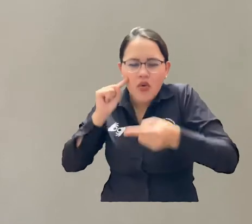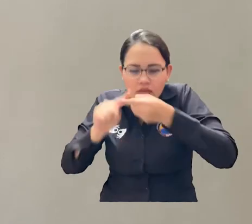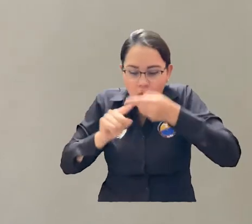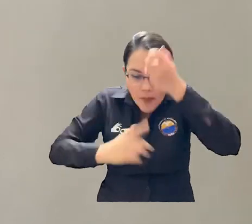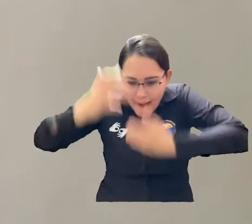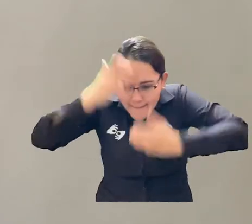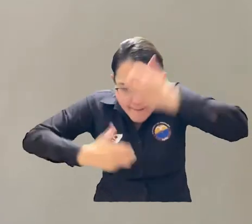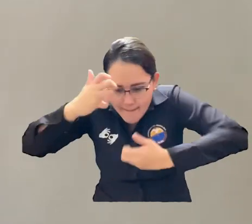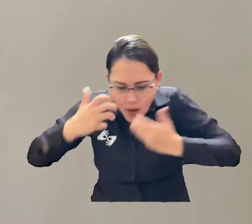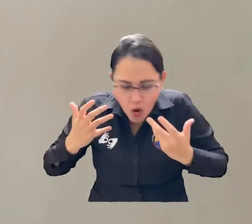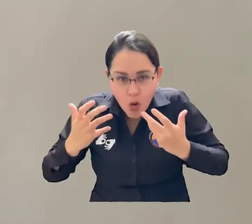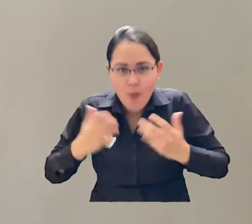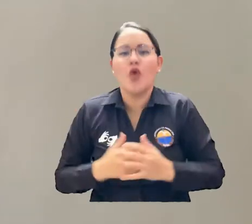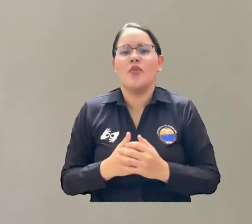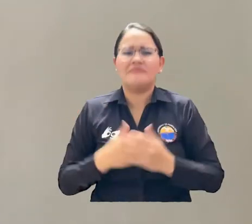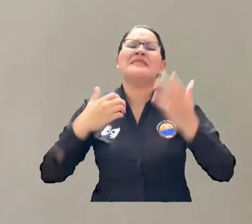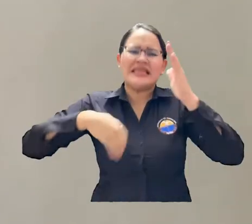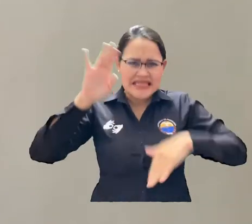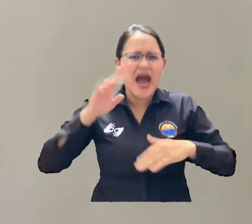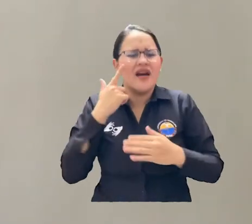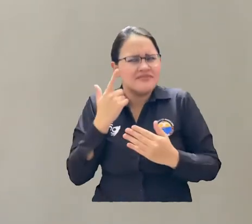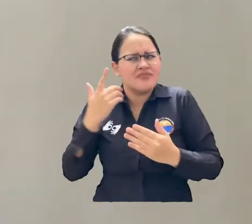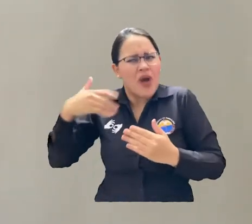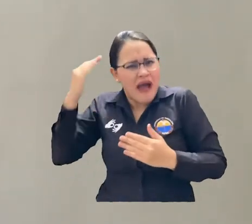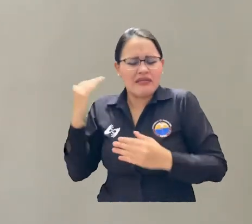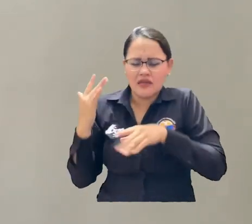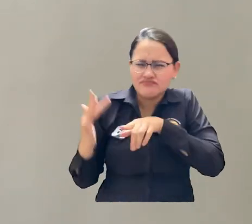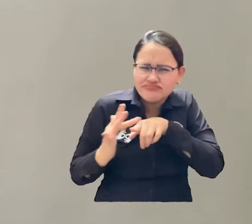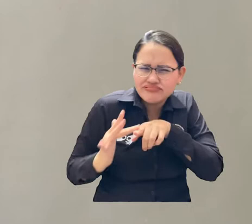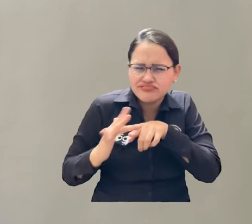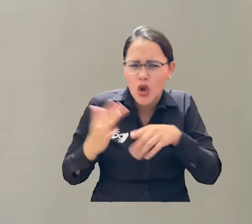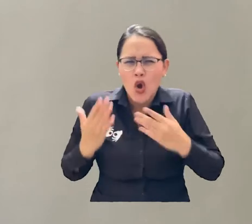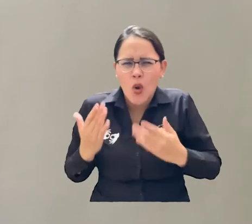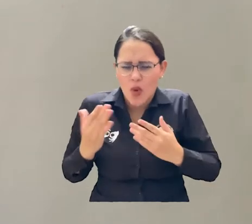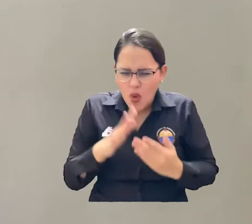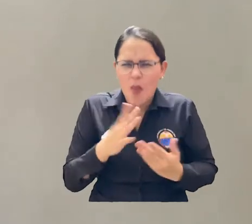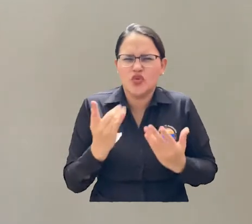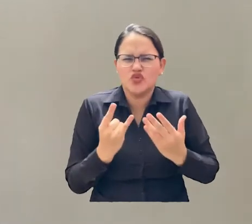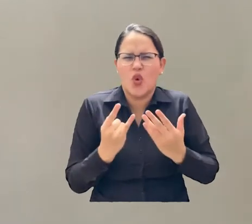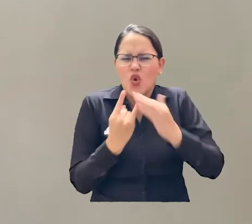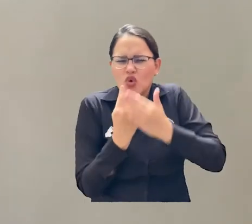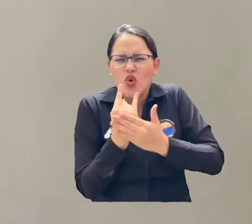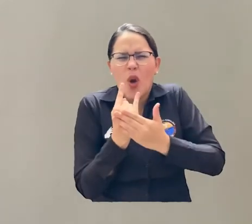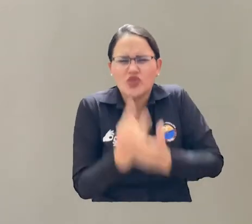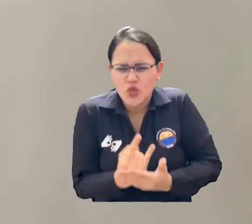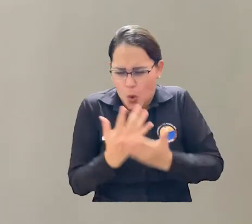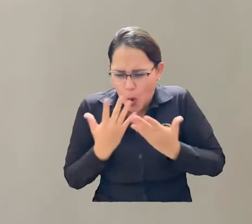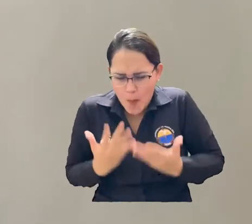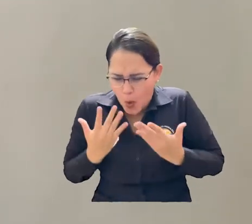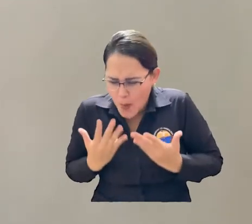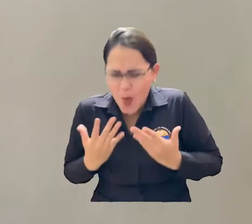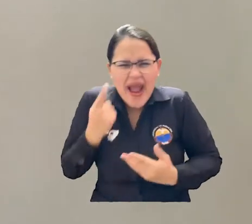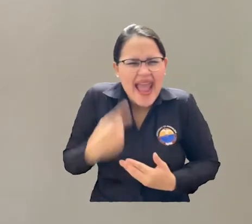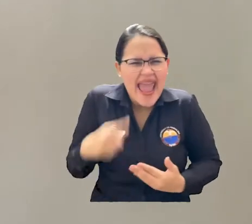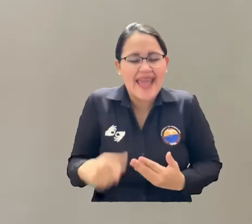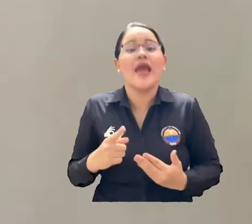neutrinos, hemos hecho estudios combinados de ondas gravitacionales y neutrinos y continuamos haciendo constantemente mediciones